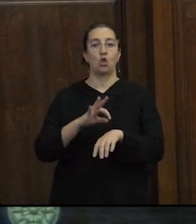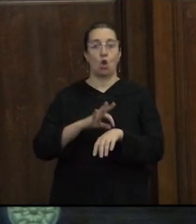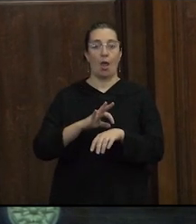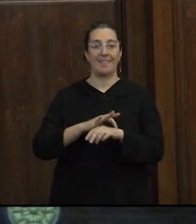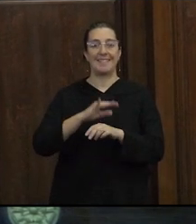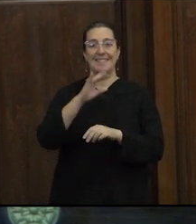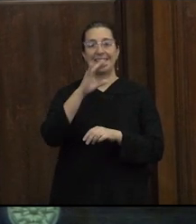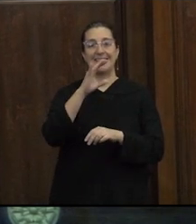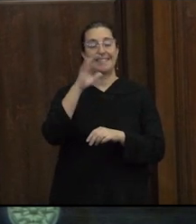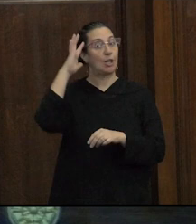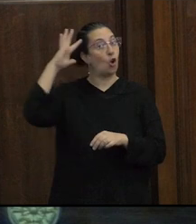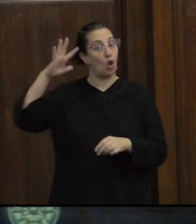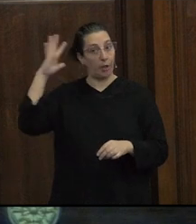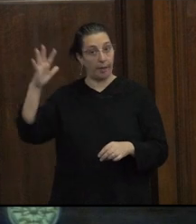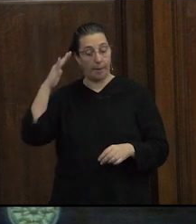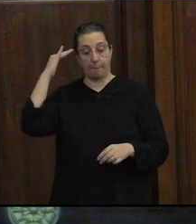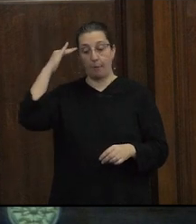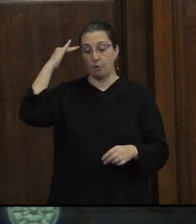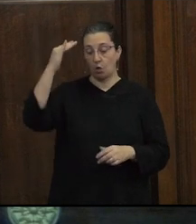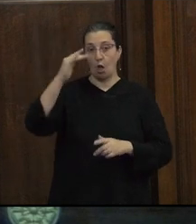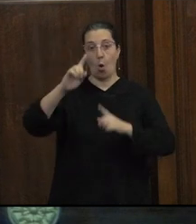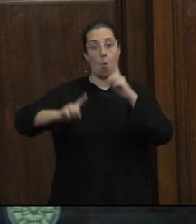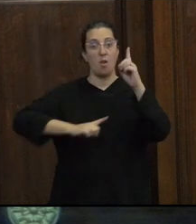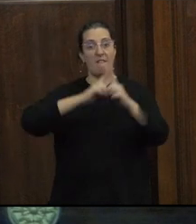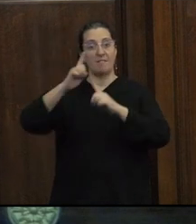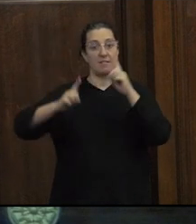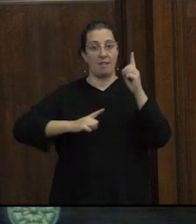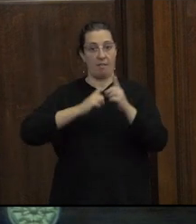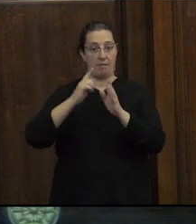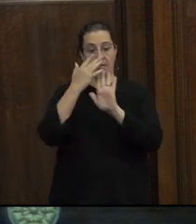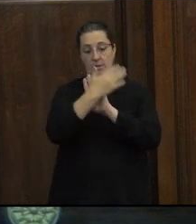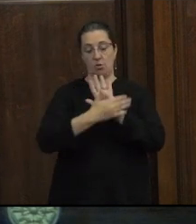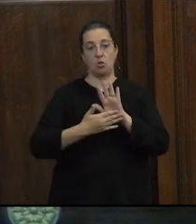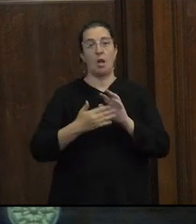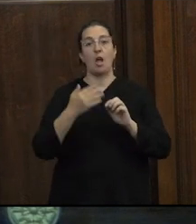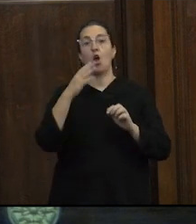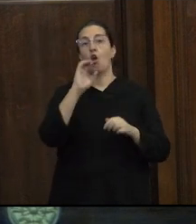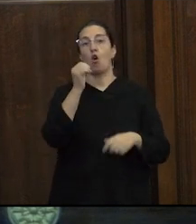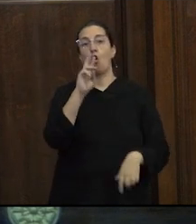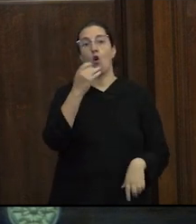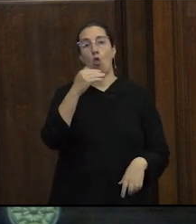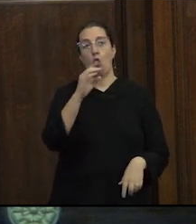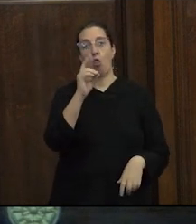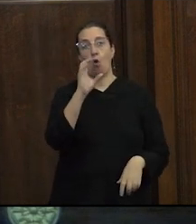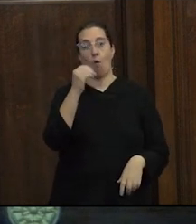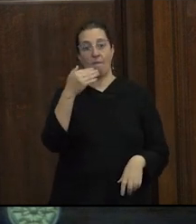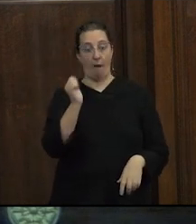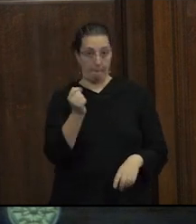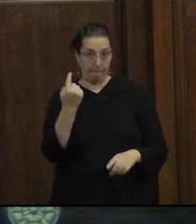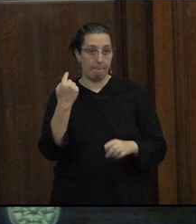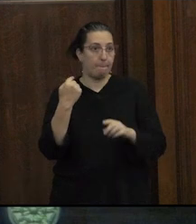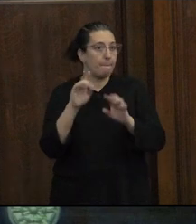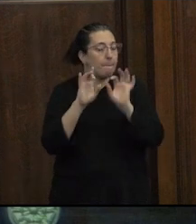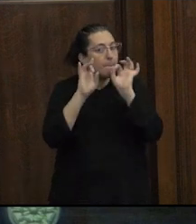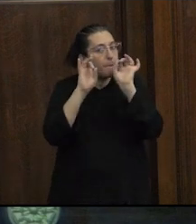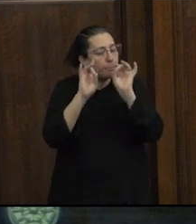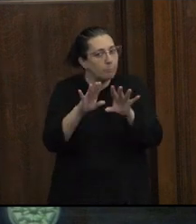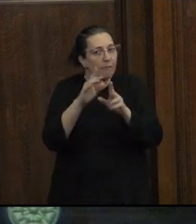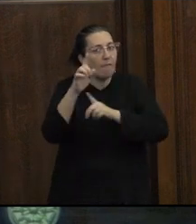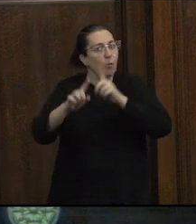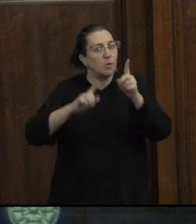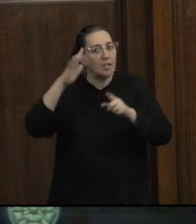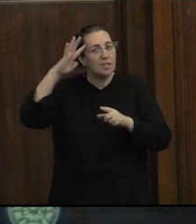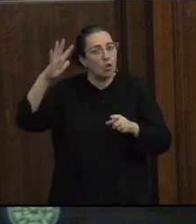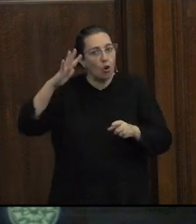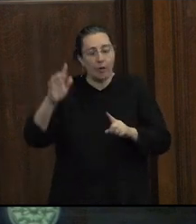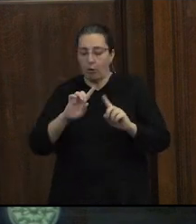profesora de la Universidad Nacional de Córdoba aunque últimamente no es estrictamente de la Facultad de Psicología sino de la